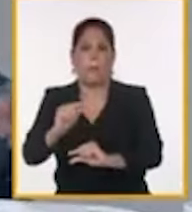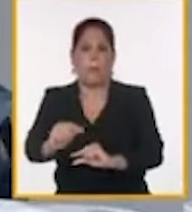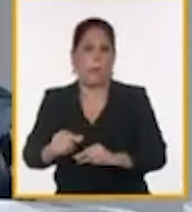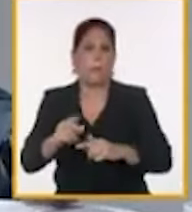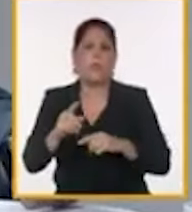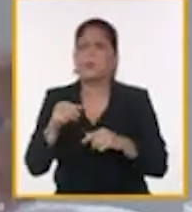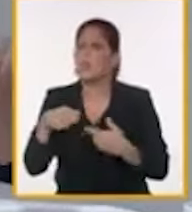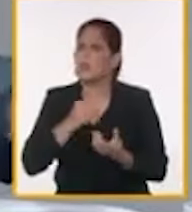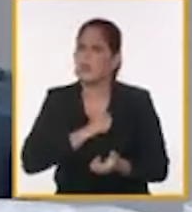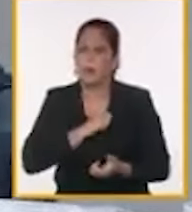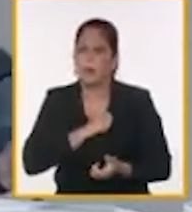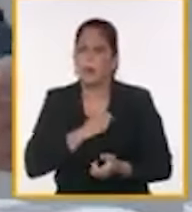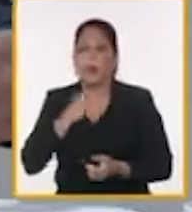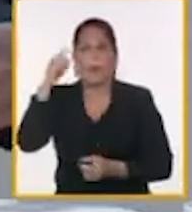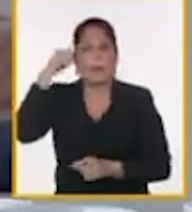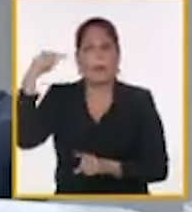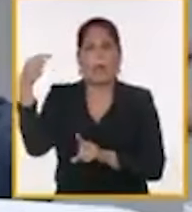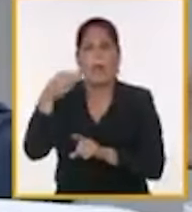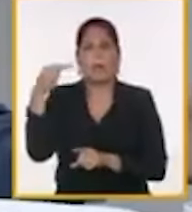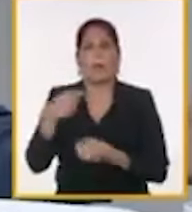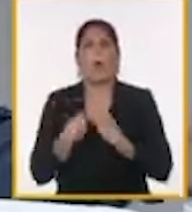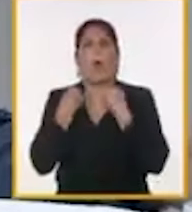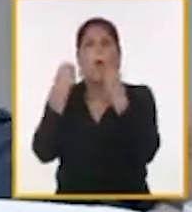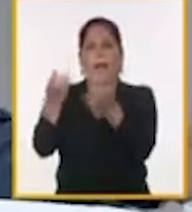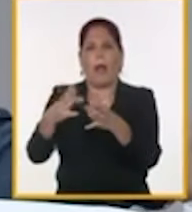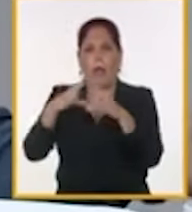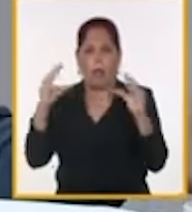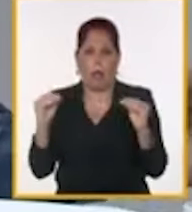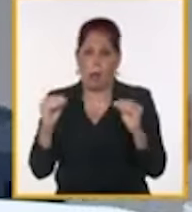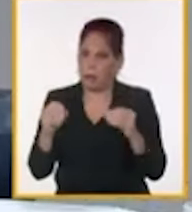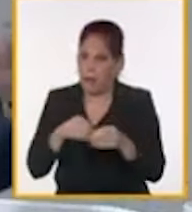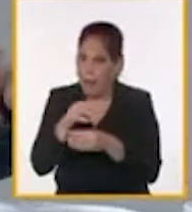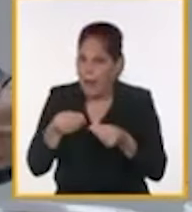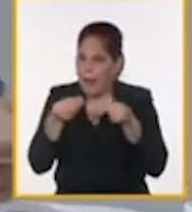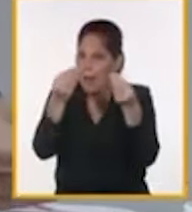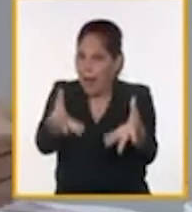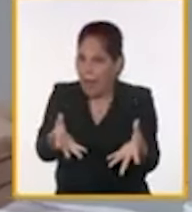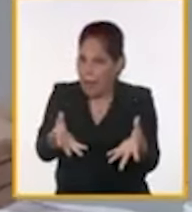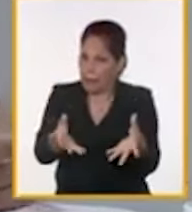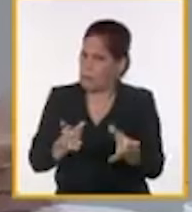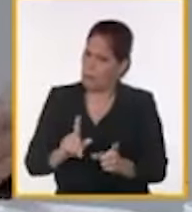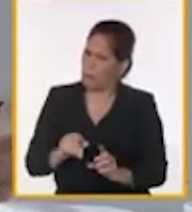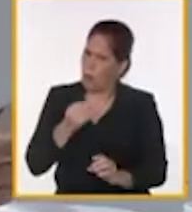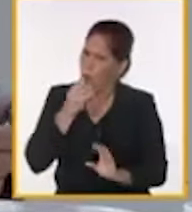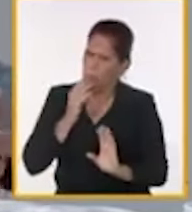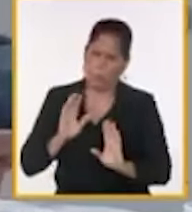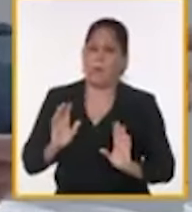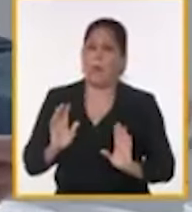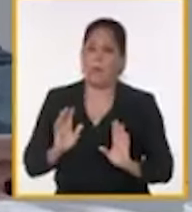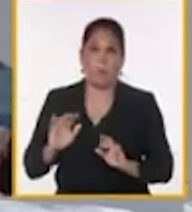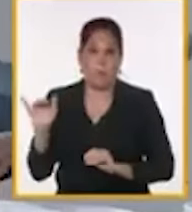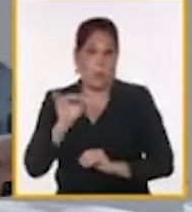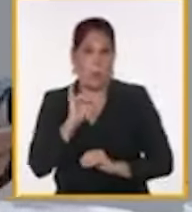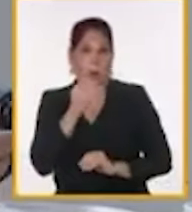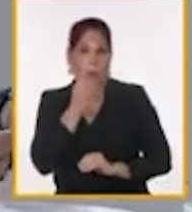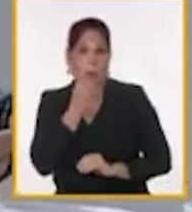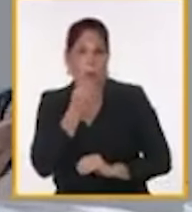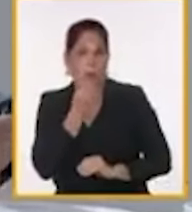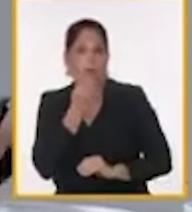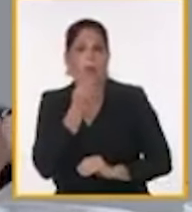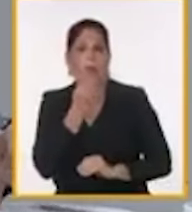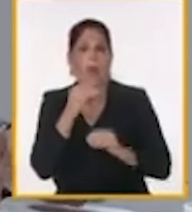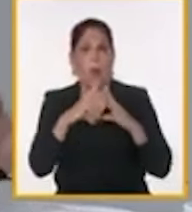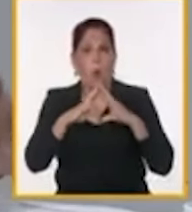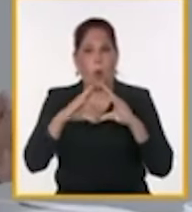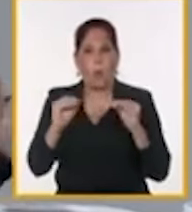No se puede regalar carros porque tampoco podemos inundar el país. Tampoco es favorable incentivar la adquisición de